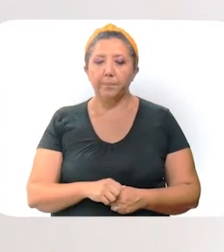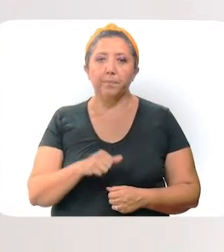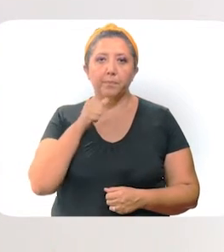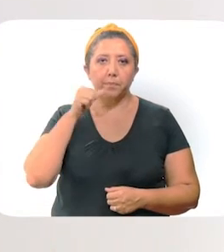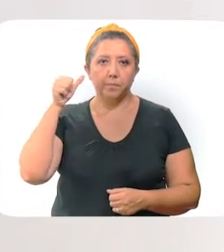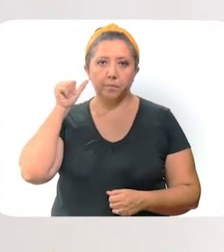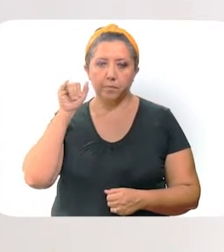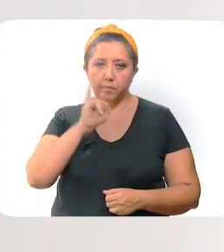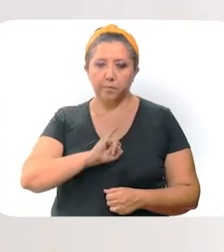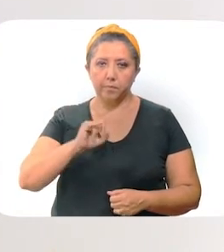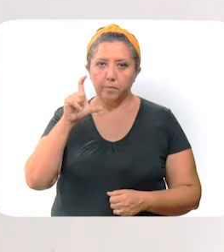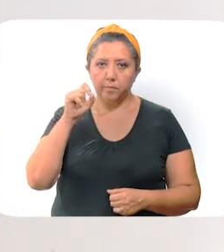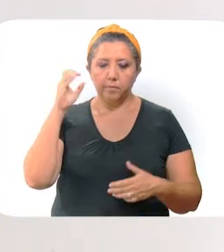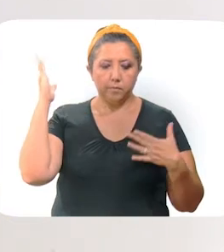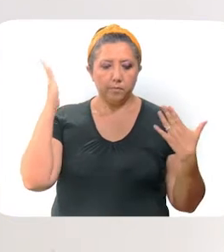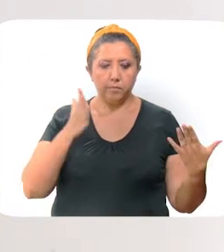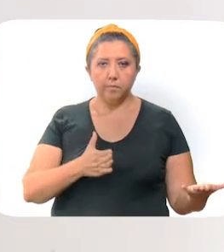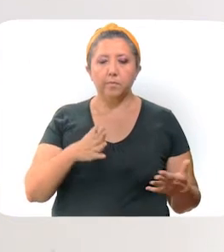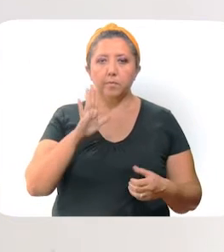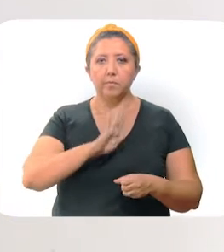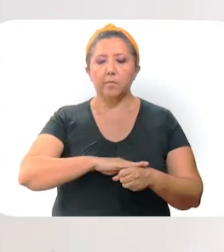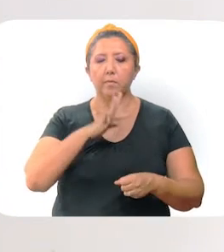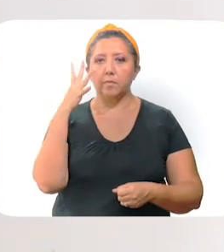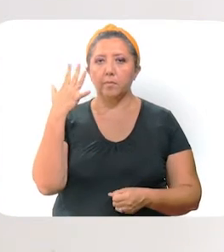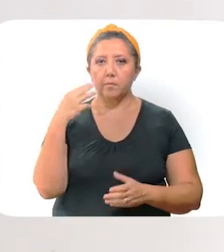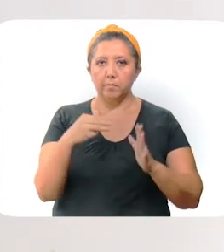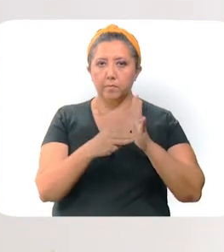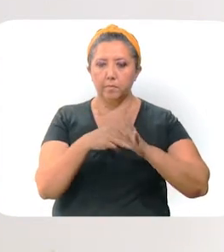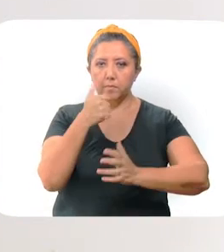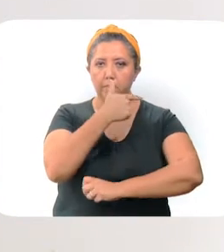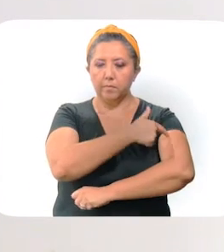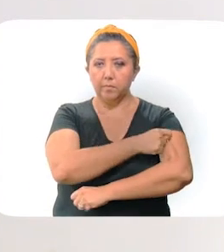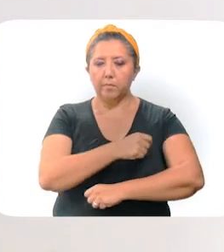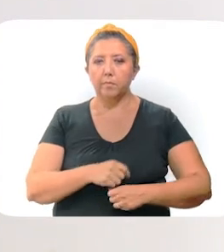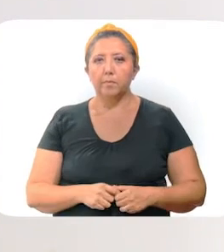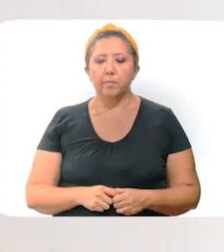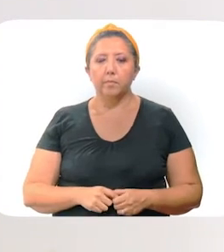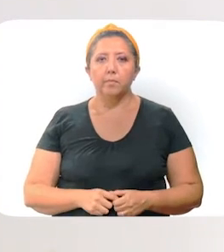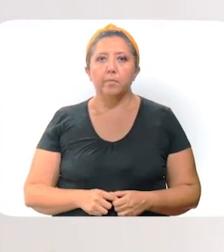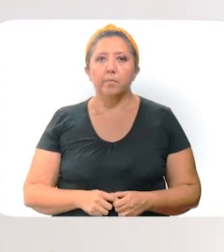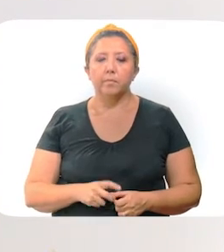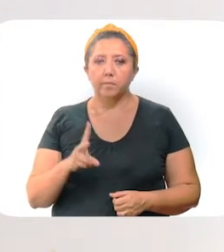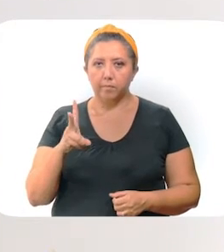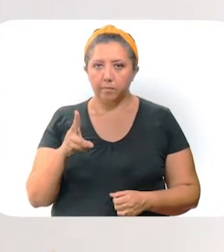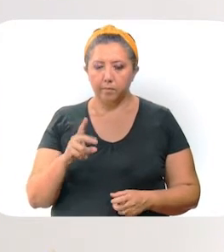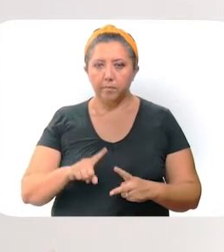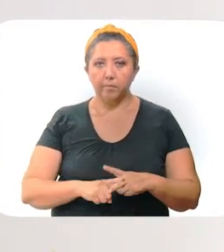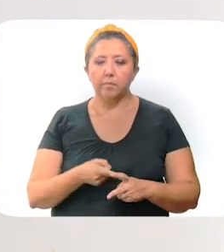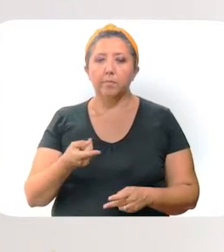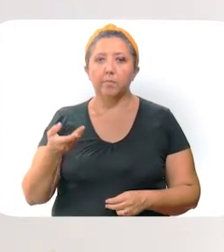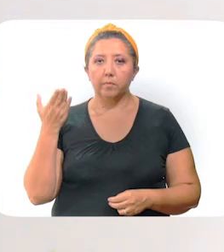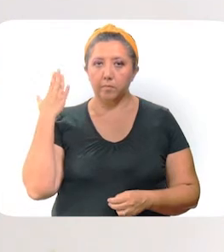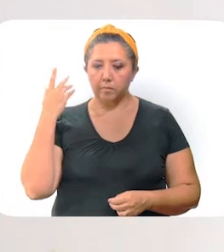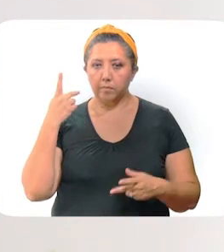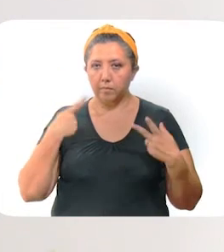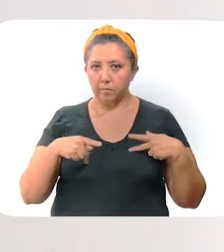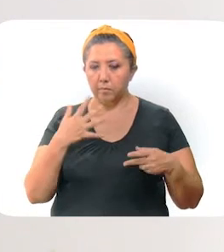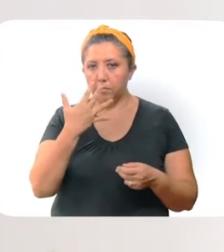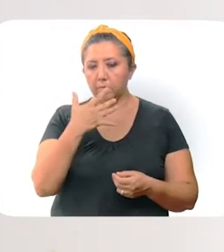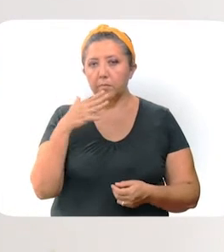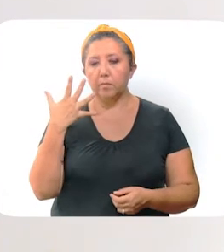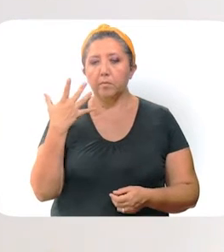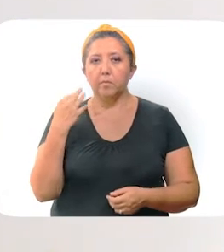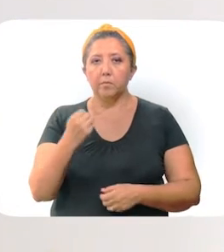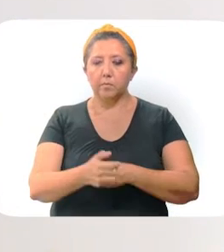Ayer, jueves 20, llegaron a Yucatán más de 50 mil vacunas contra el coronavirus. También inició la vacunación a personas de